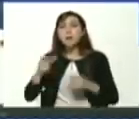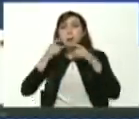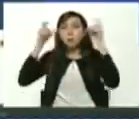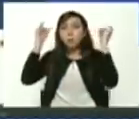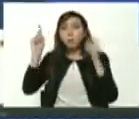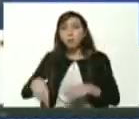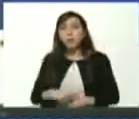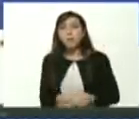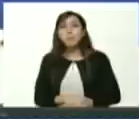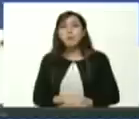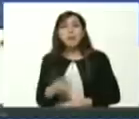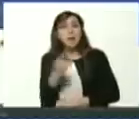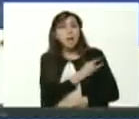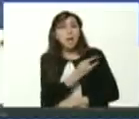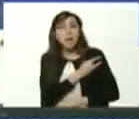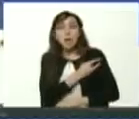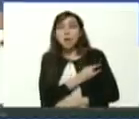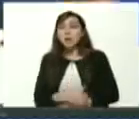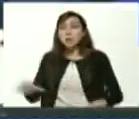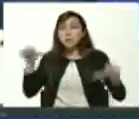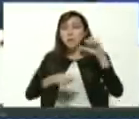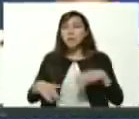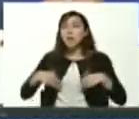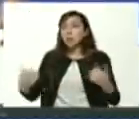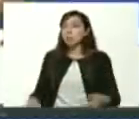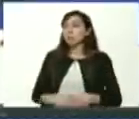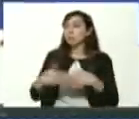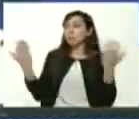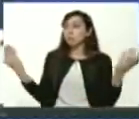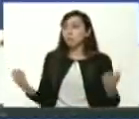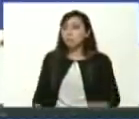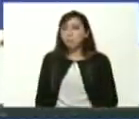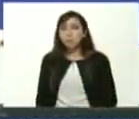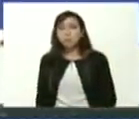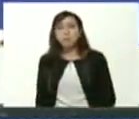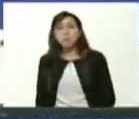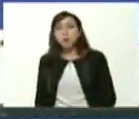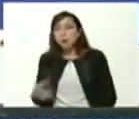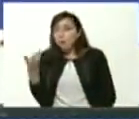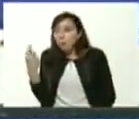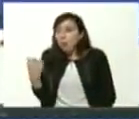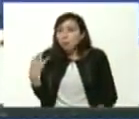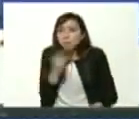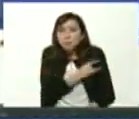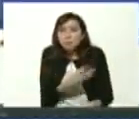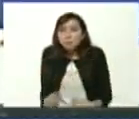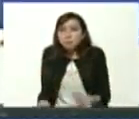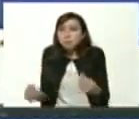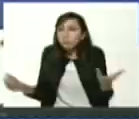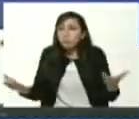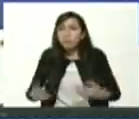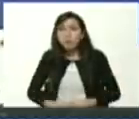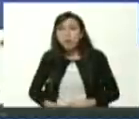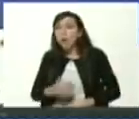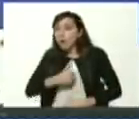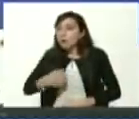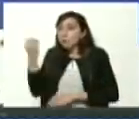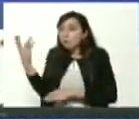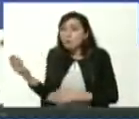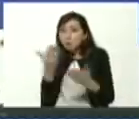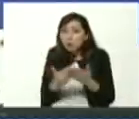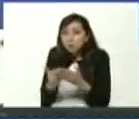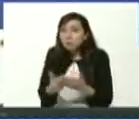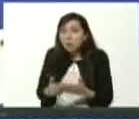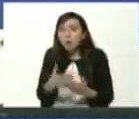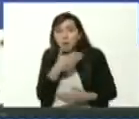en la Universidad de la Ciencia de la Salud no hombre uff cuánto tenemos ¿verdad? ahora yo quiero escuchar la voz de los estudiantes